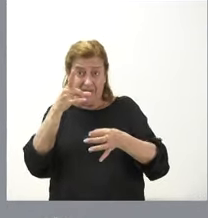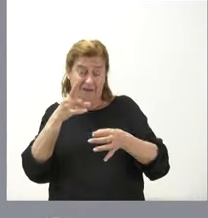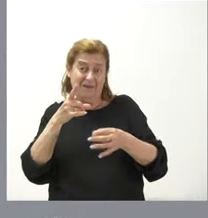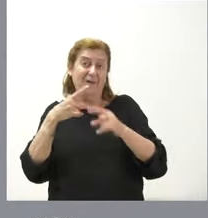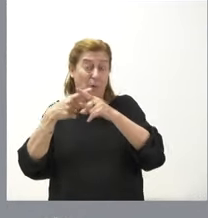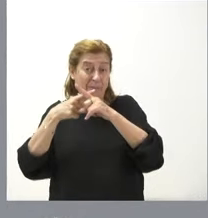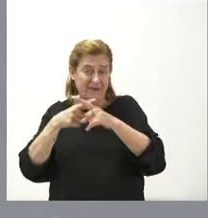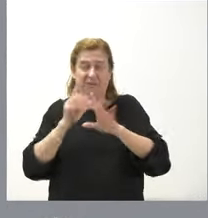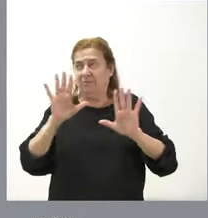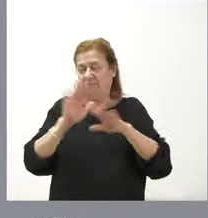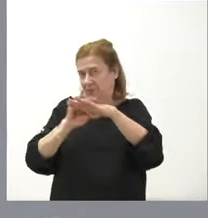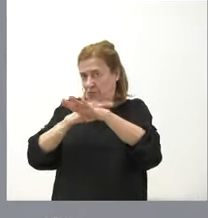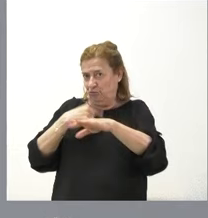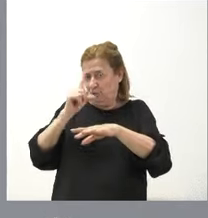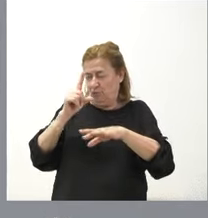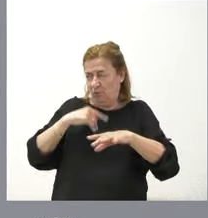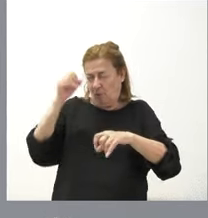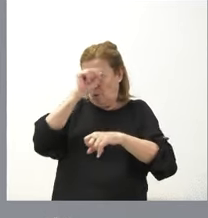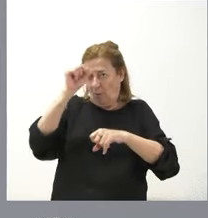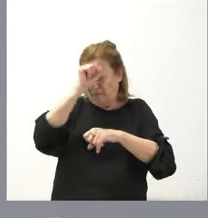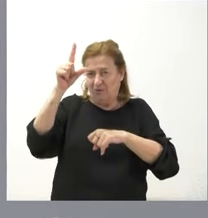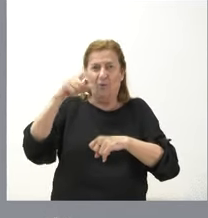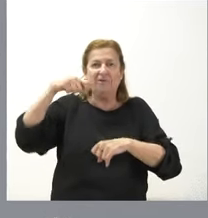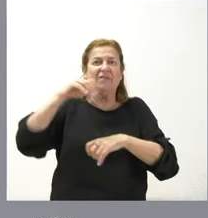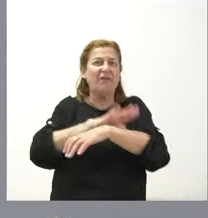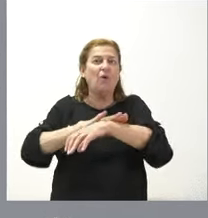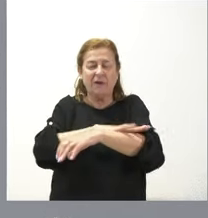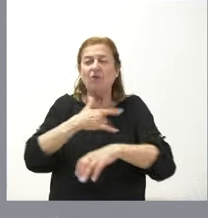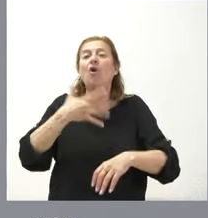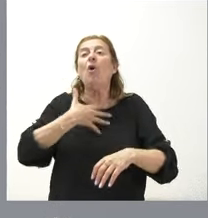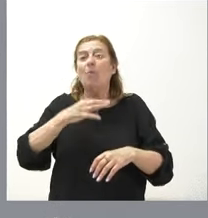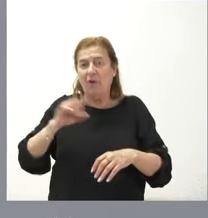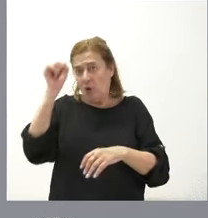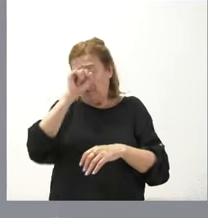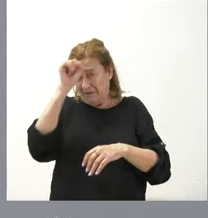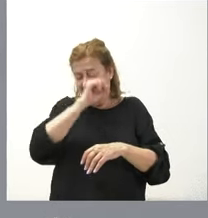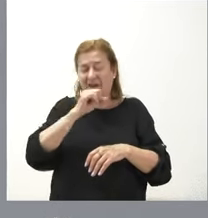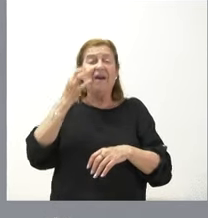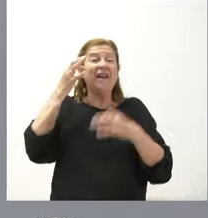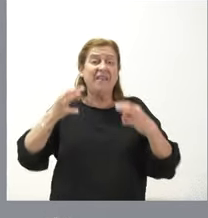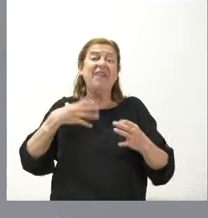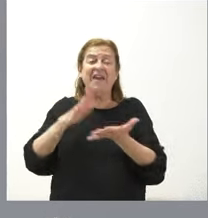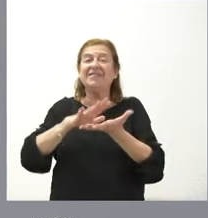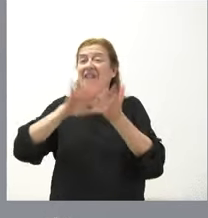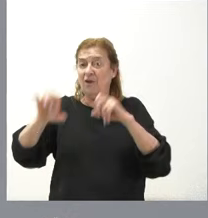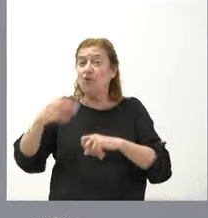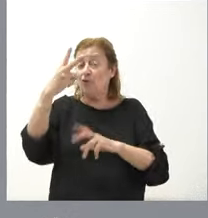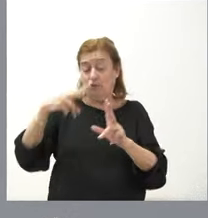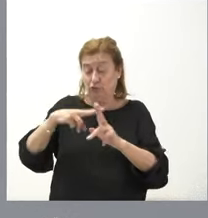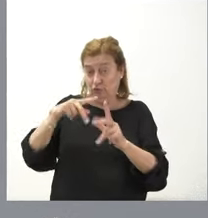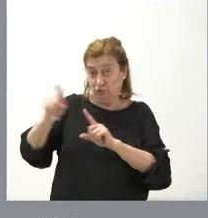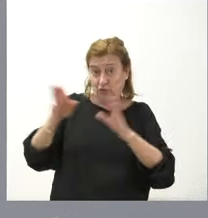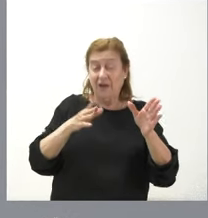yo no voy a opinar sobre el presidente del Gobierno sí puedo opinar sobre la realidad de Castilla y León que son dos realidades primero nuestra economía